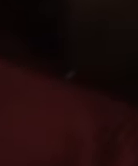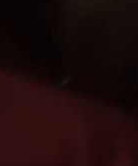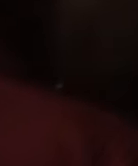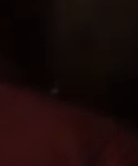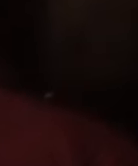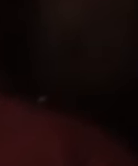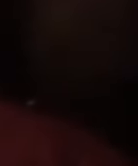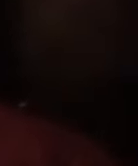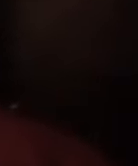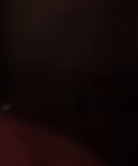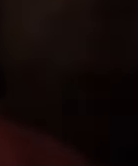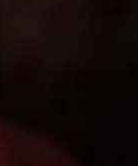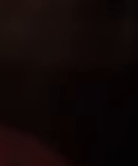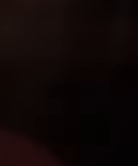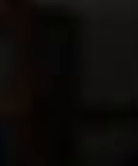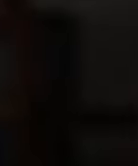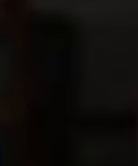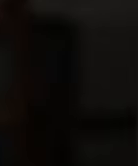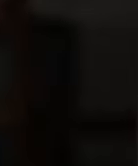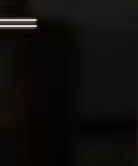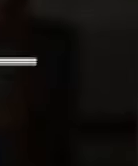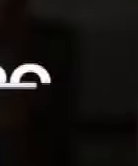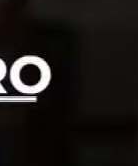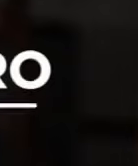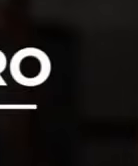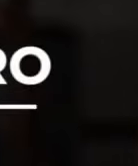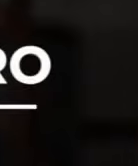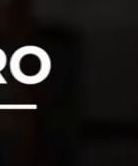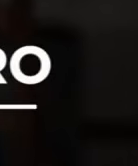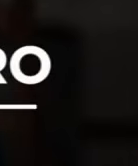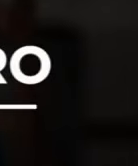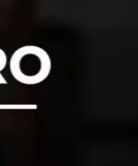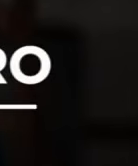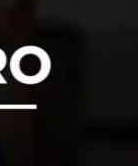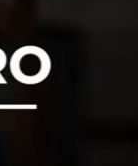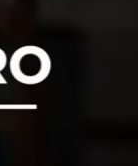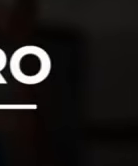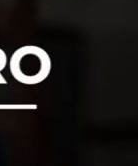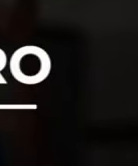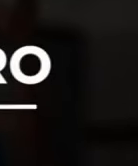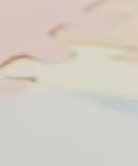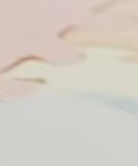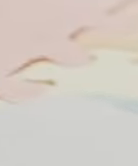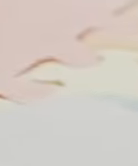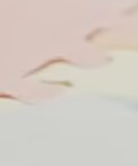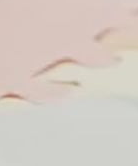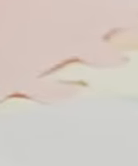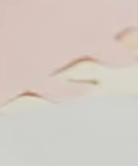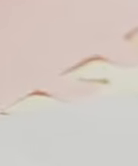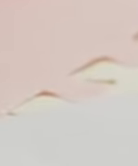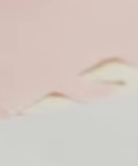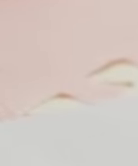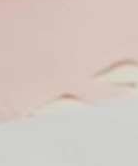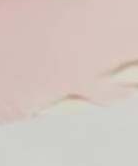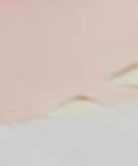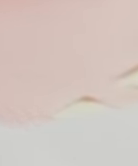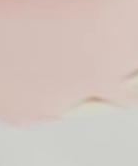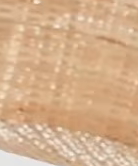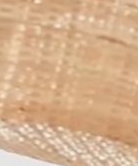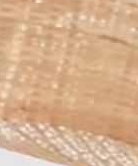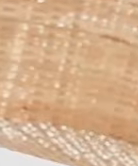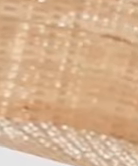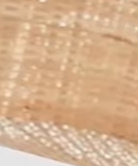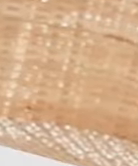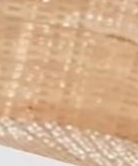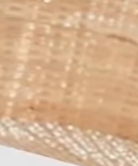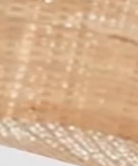pensión universal de adultos mayores el apoyo económico del programa jóvenes construyendo el futuro las becas bienestar para todas las familias